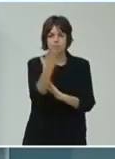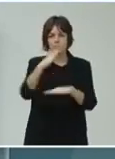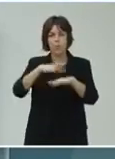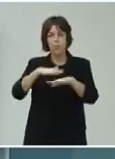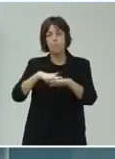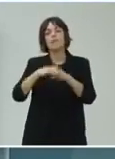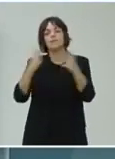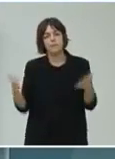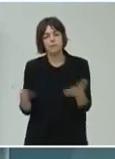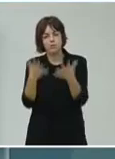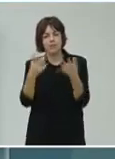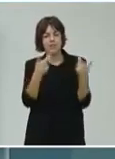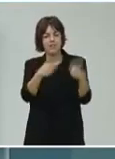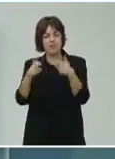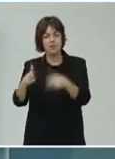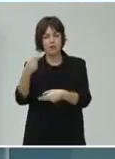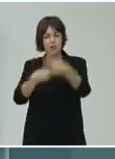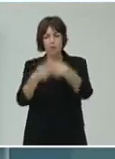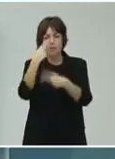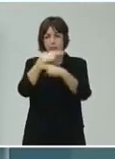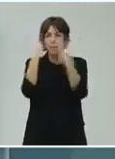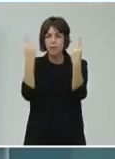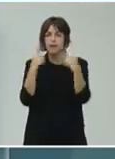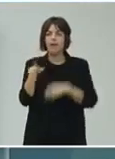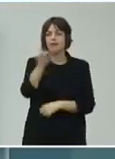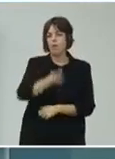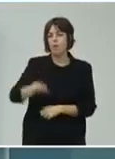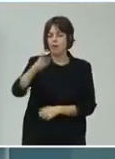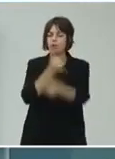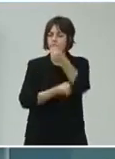también, a través del sector de la obra pública, la recuperación económica.